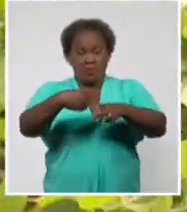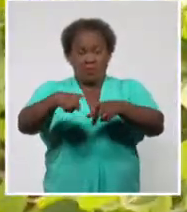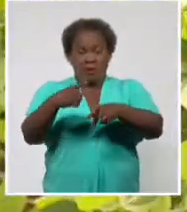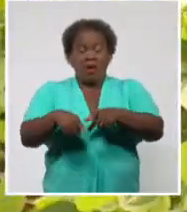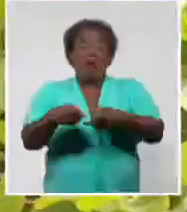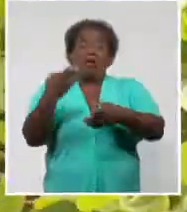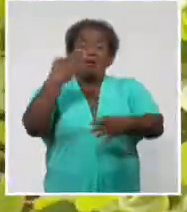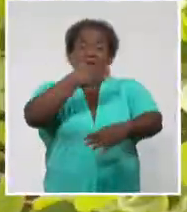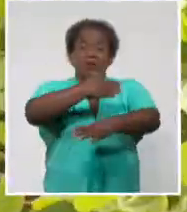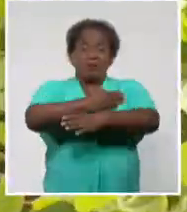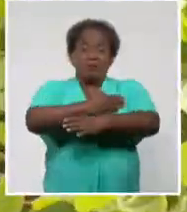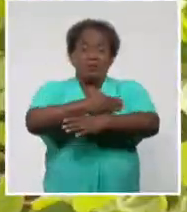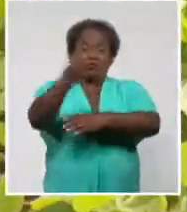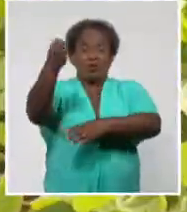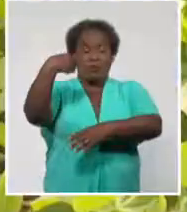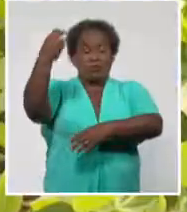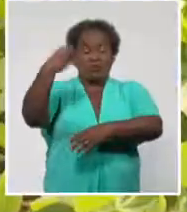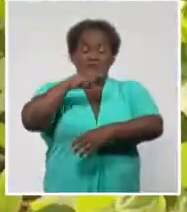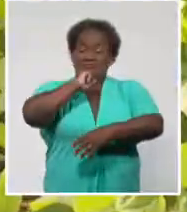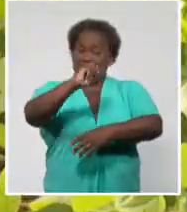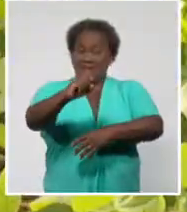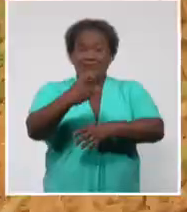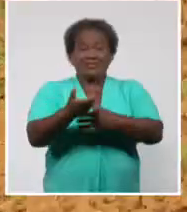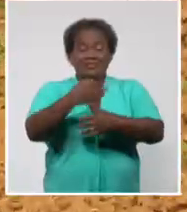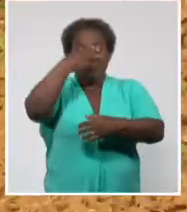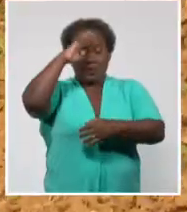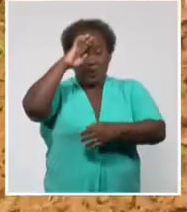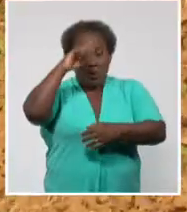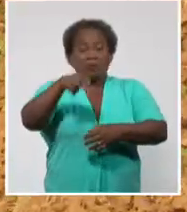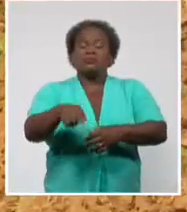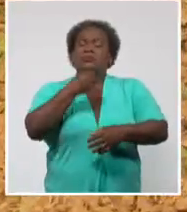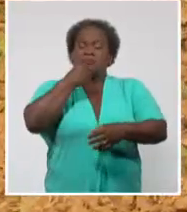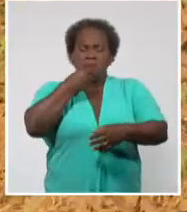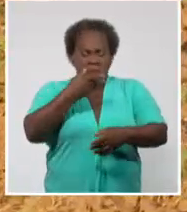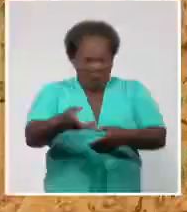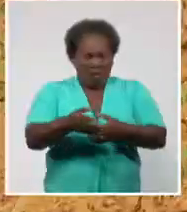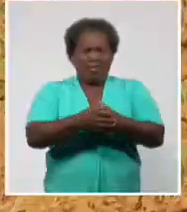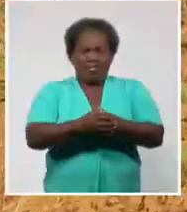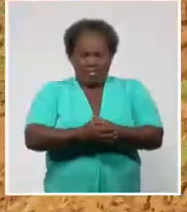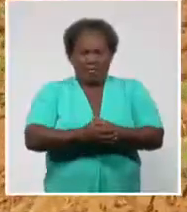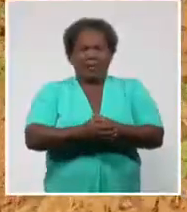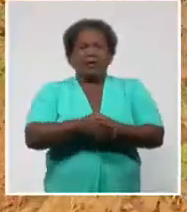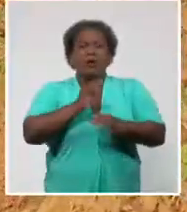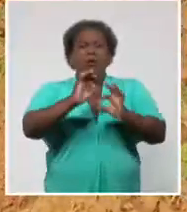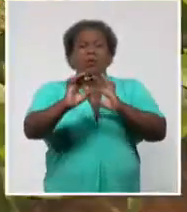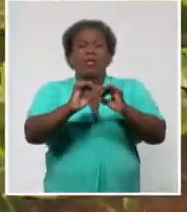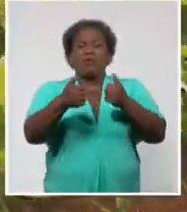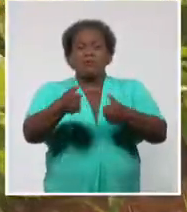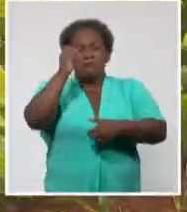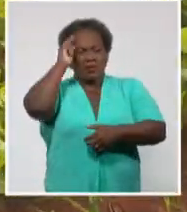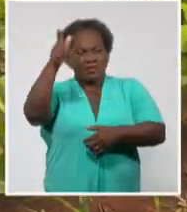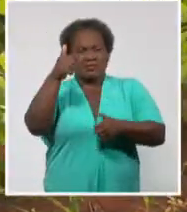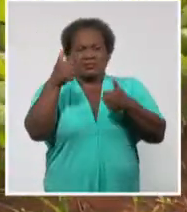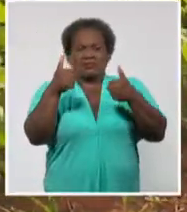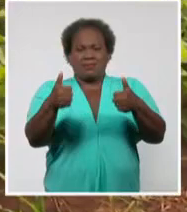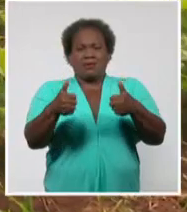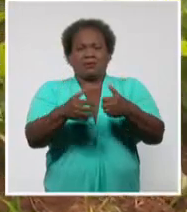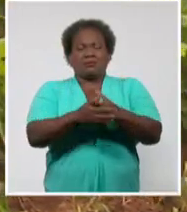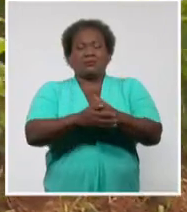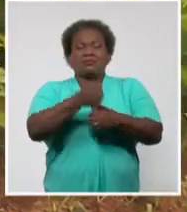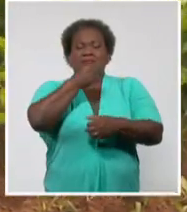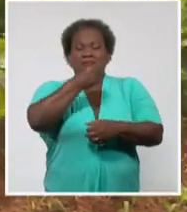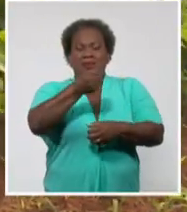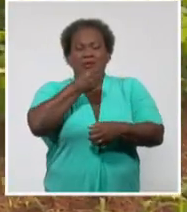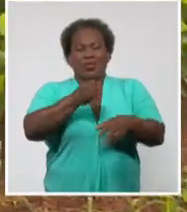limitaciones con la importación. El reto es difícil, pero se puede, con audacia y experiencia. Desde